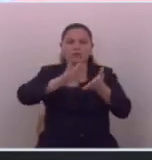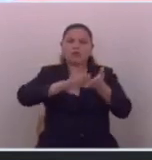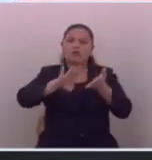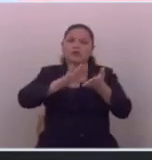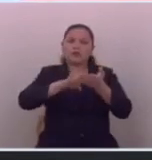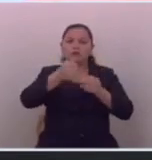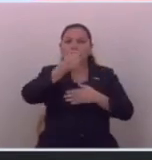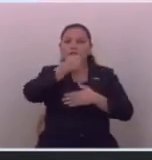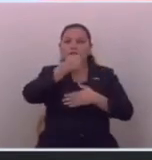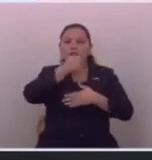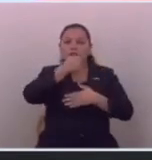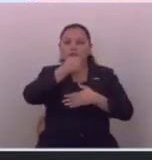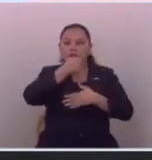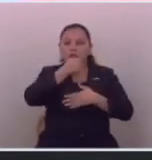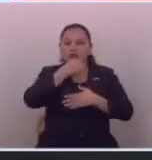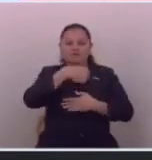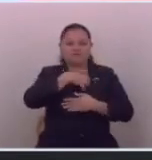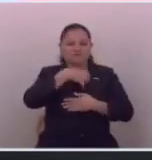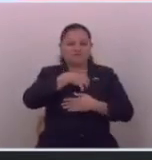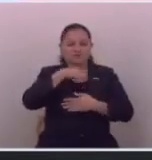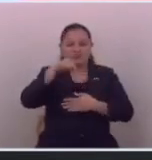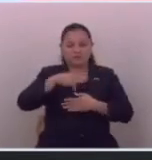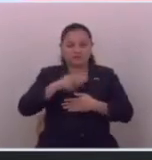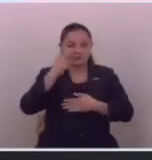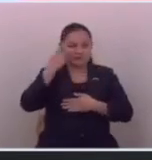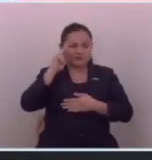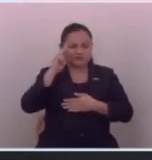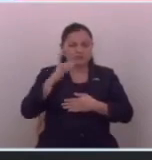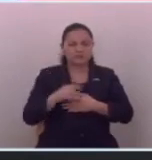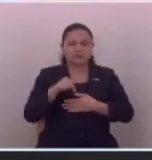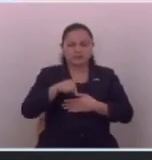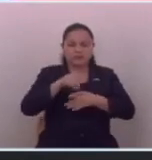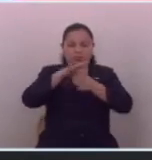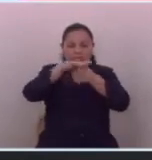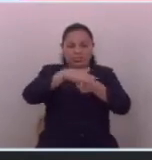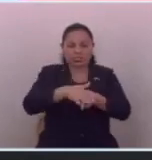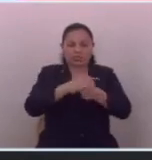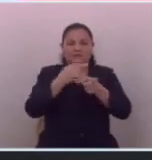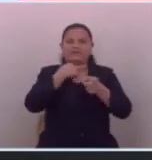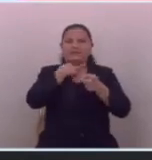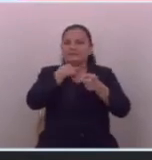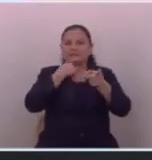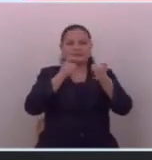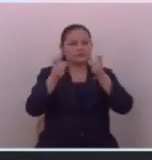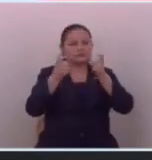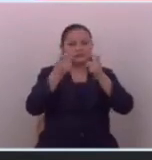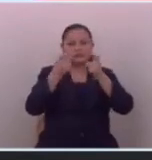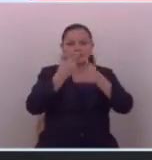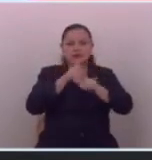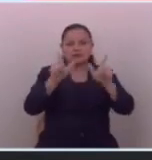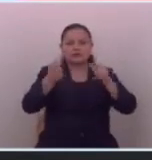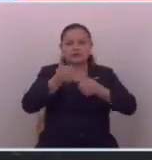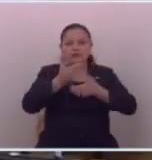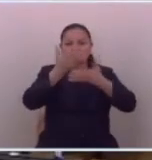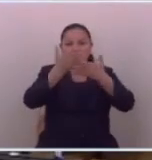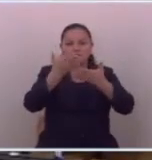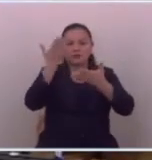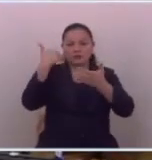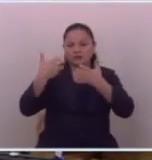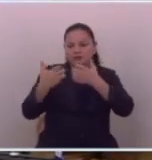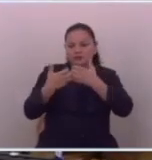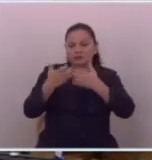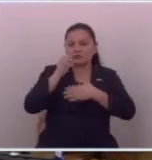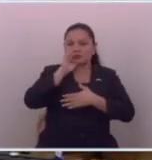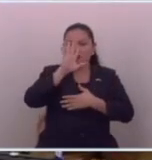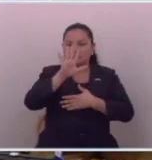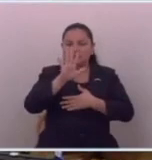o periodismo incómodo eso también es coartar la libertad de expresión el colega que me antecedía